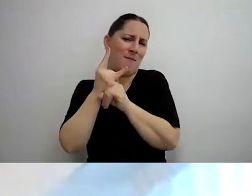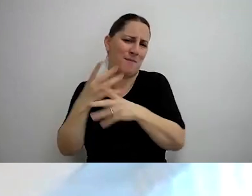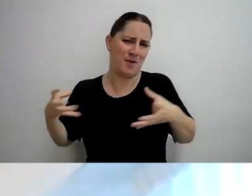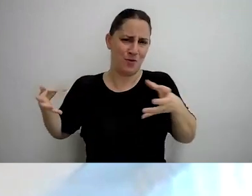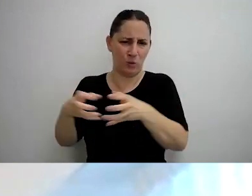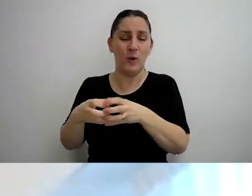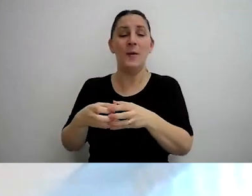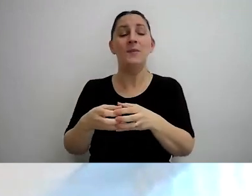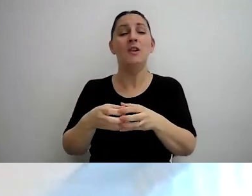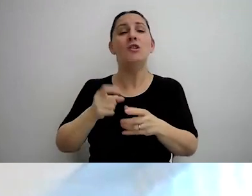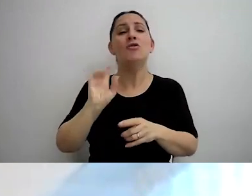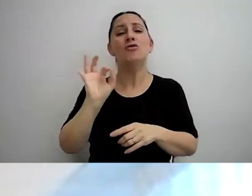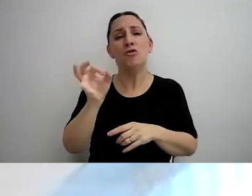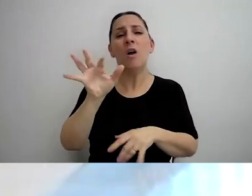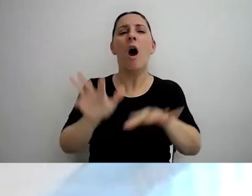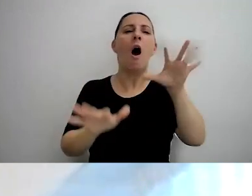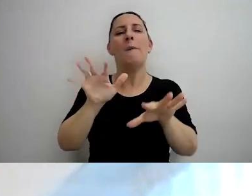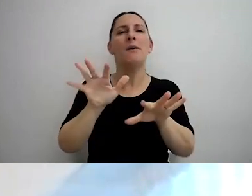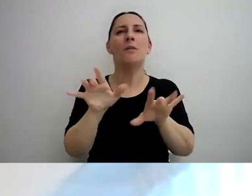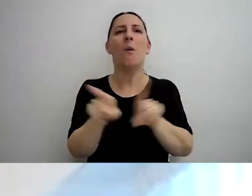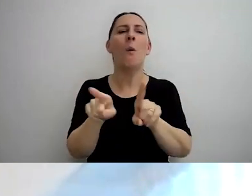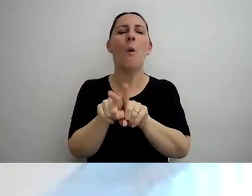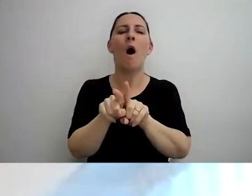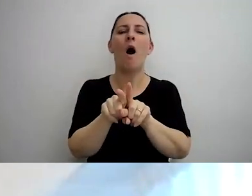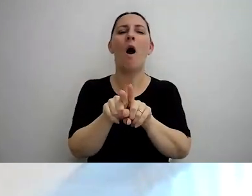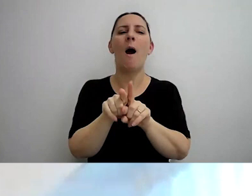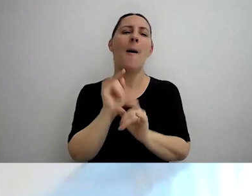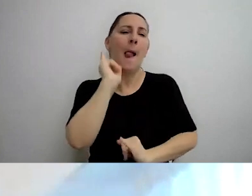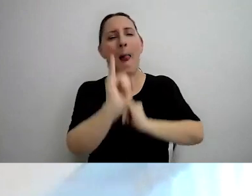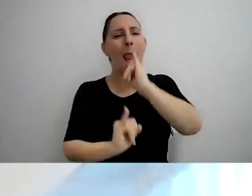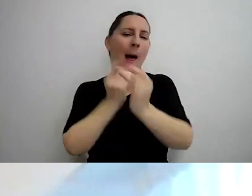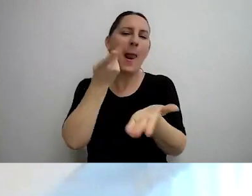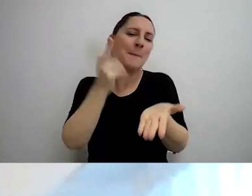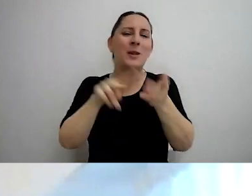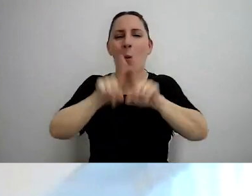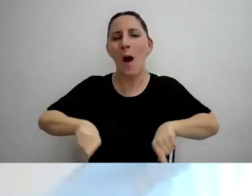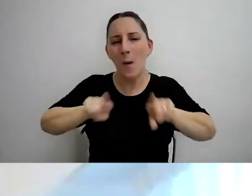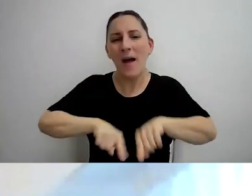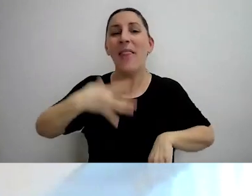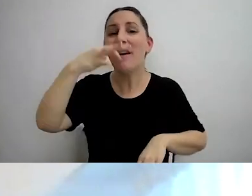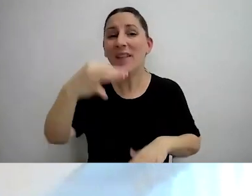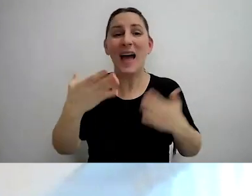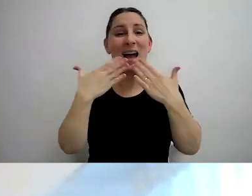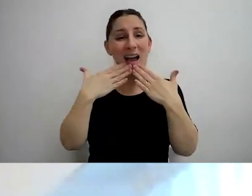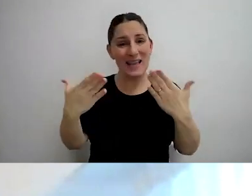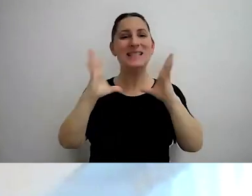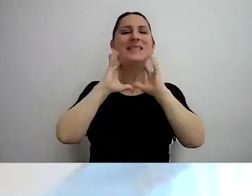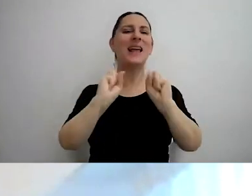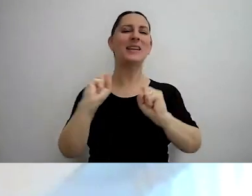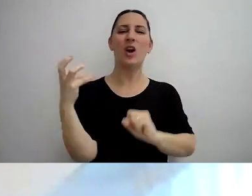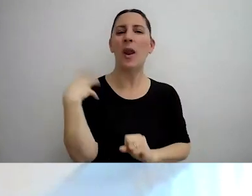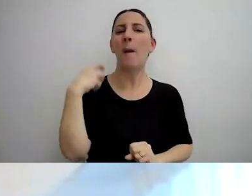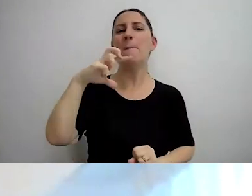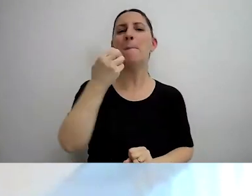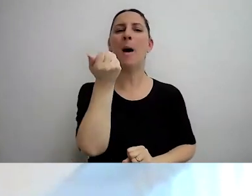Agradecerles, ya sé que a veces parece como medio cuentito, pero realmente le quiero agradecer, como siempre, a nuestro Secretario General, Pablo